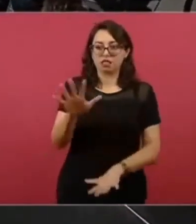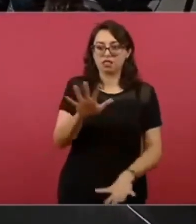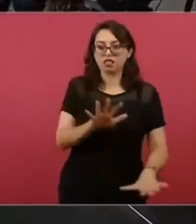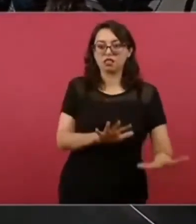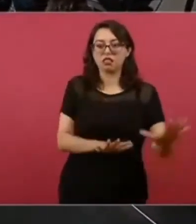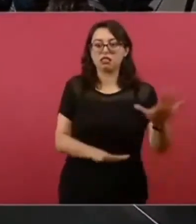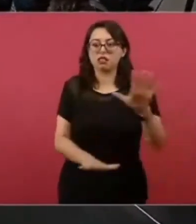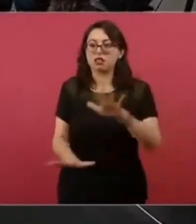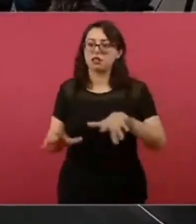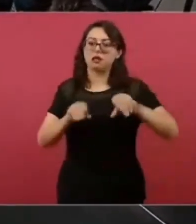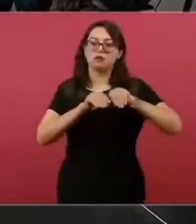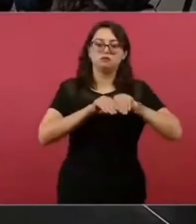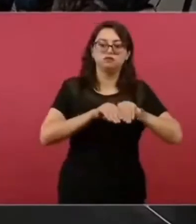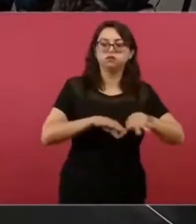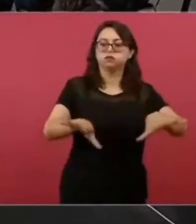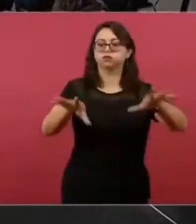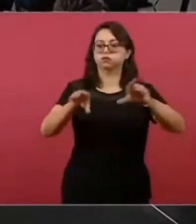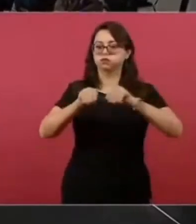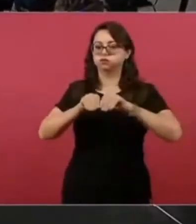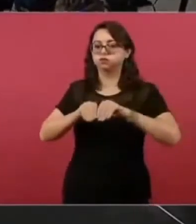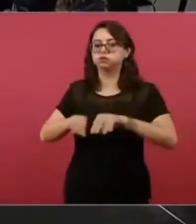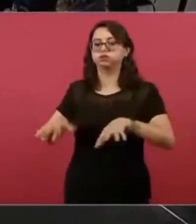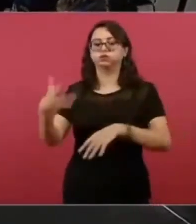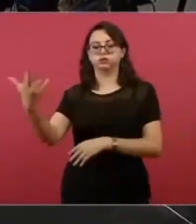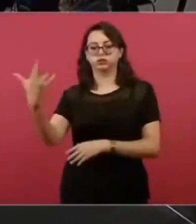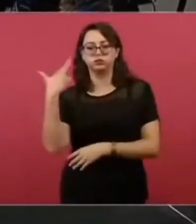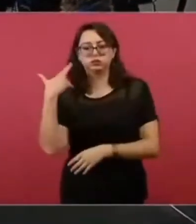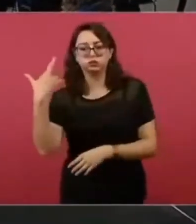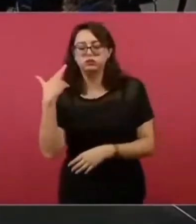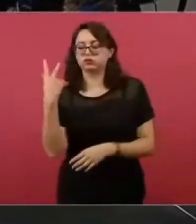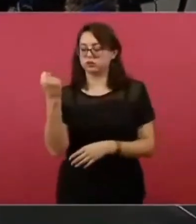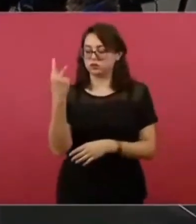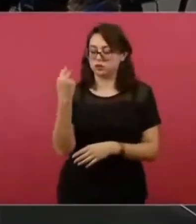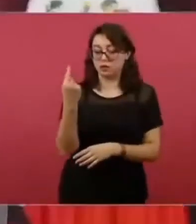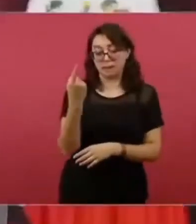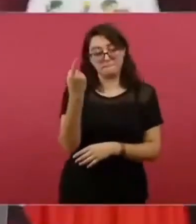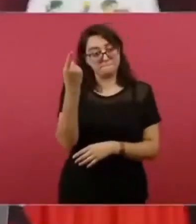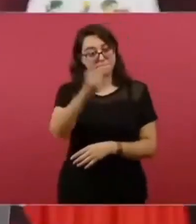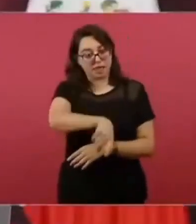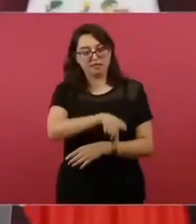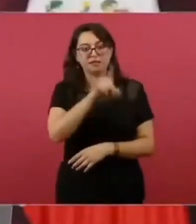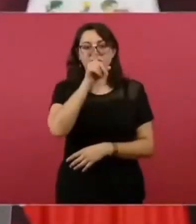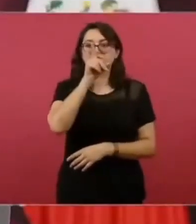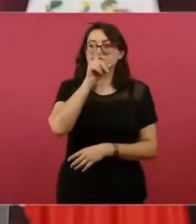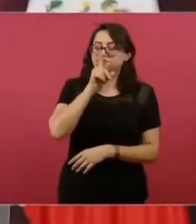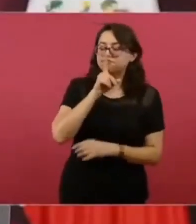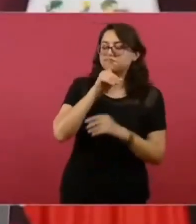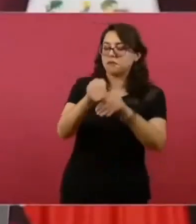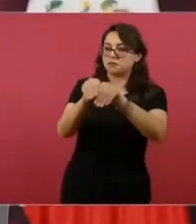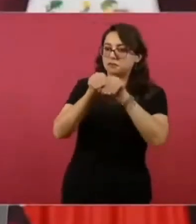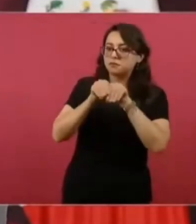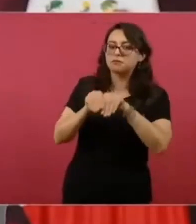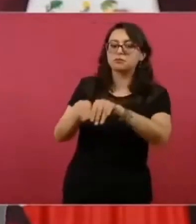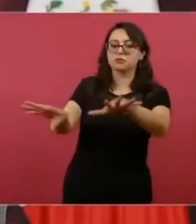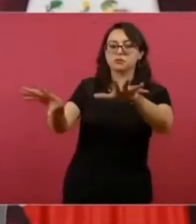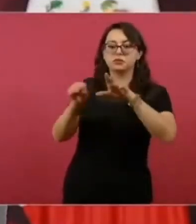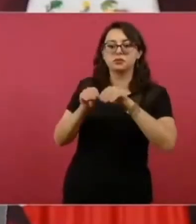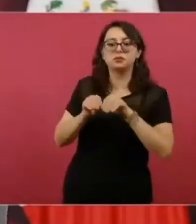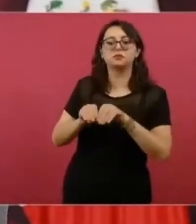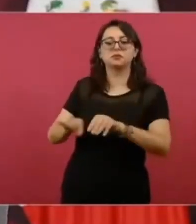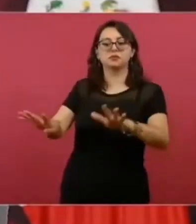en sus radios, en sus canales de televisión, en sus periódicos.